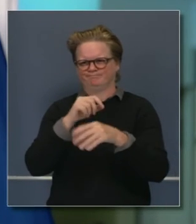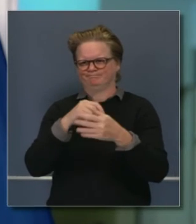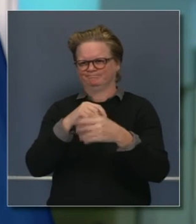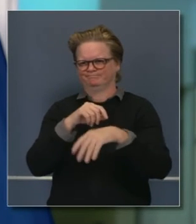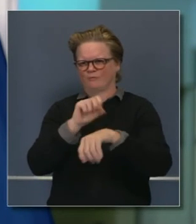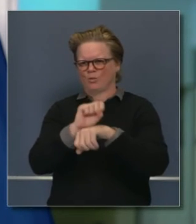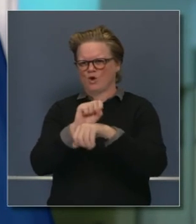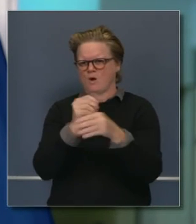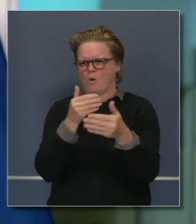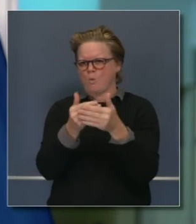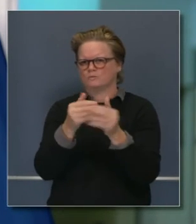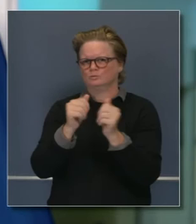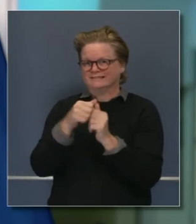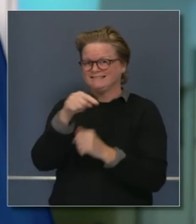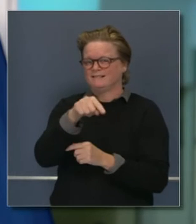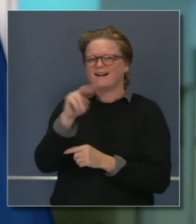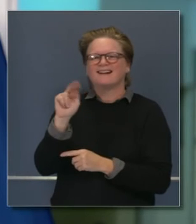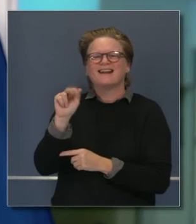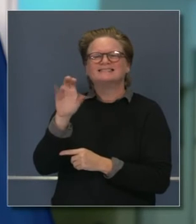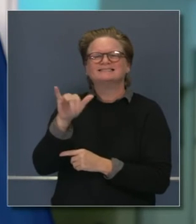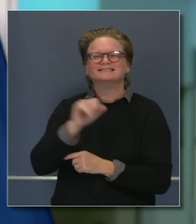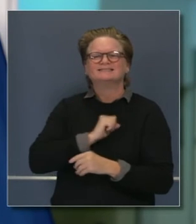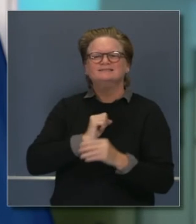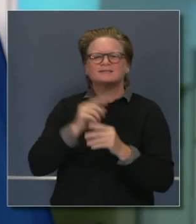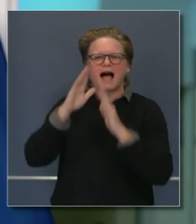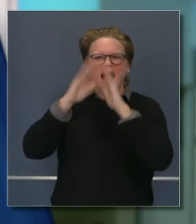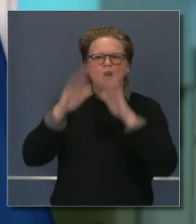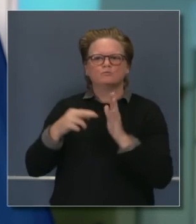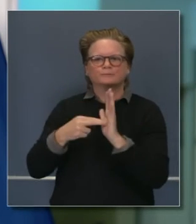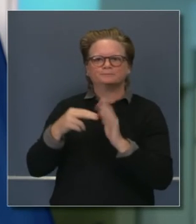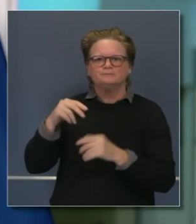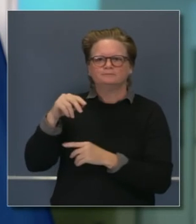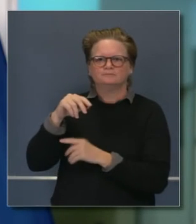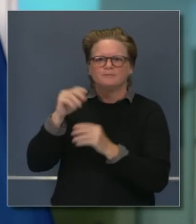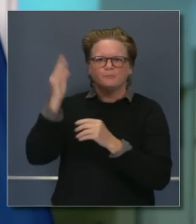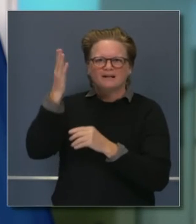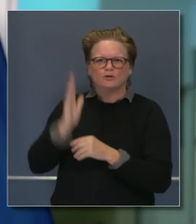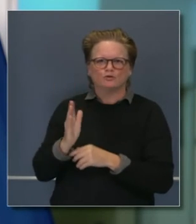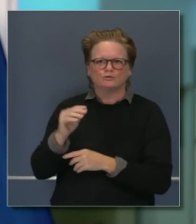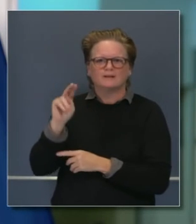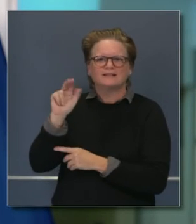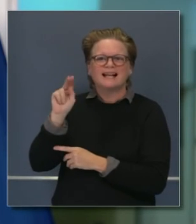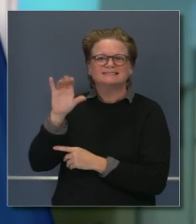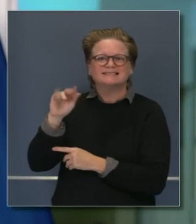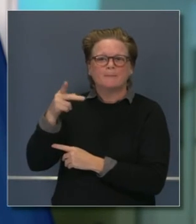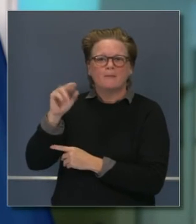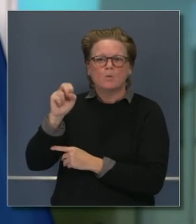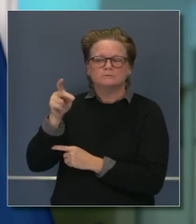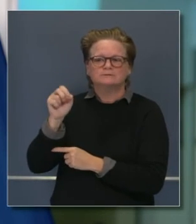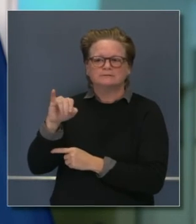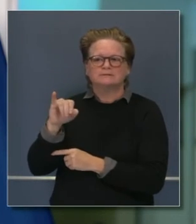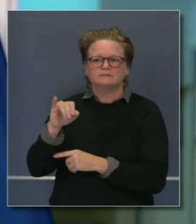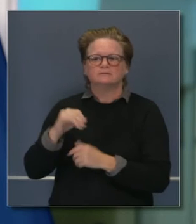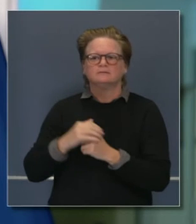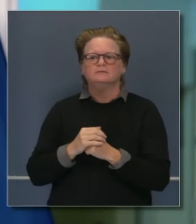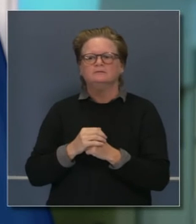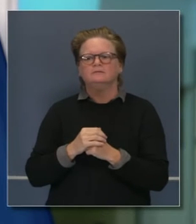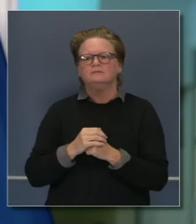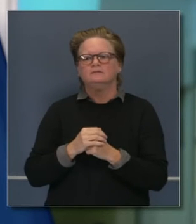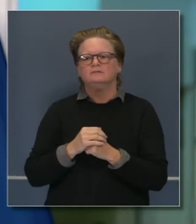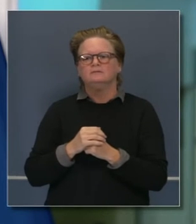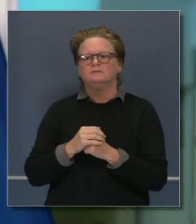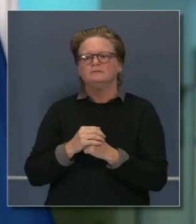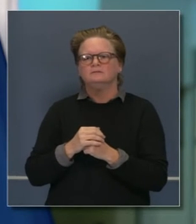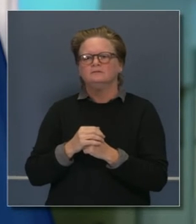trabajamos con Nancy Pelosi sobre la importancia crítica de un nuevo programa, un nuevo estímulo,